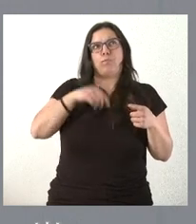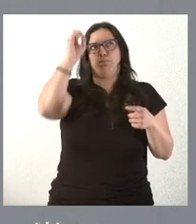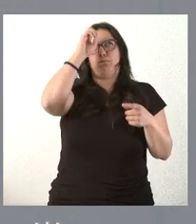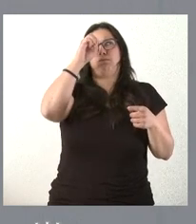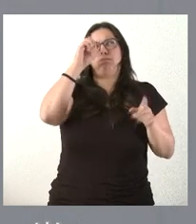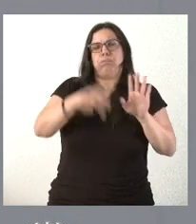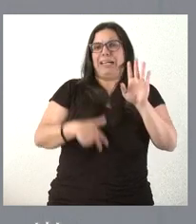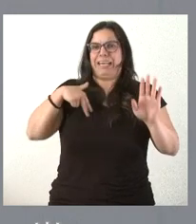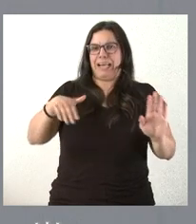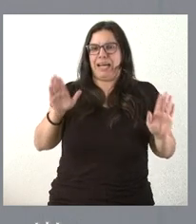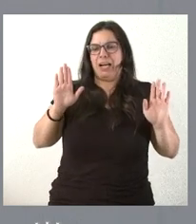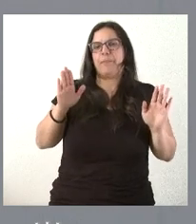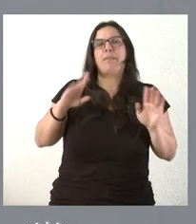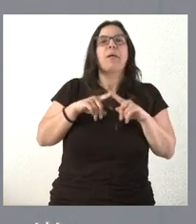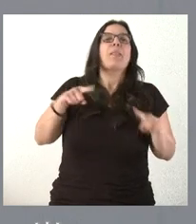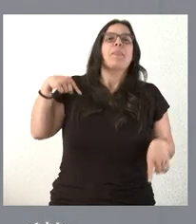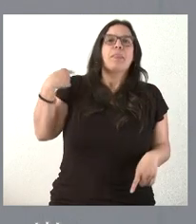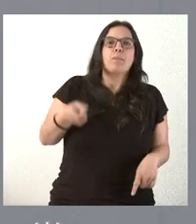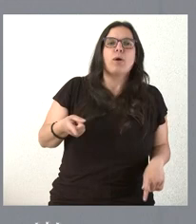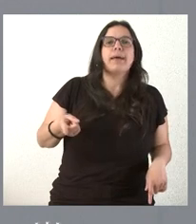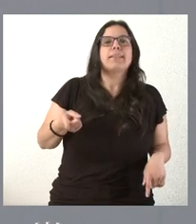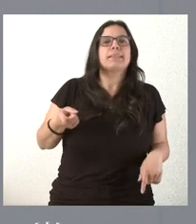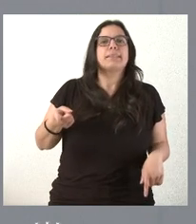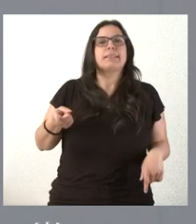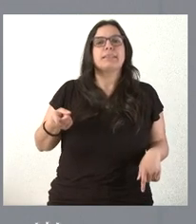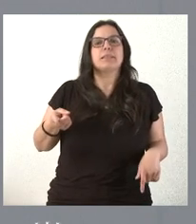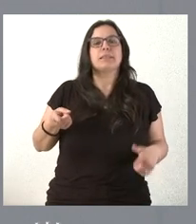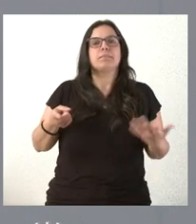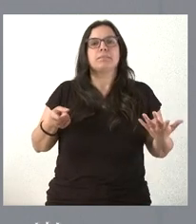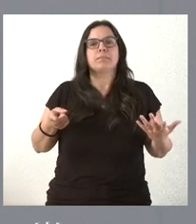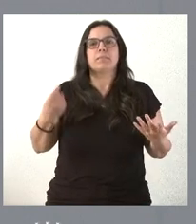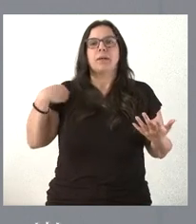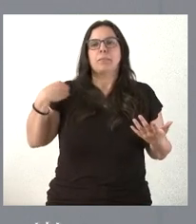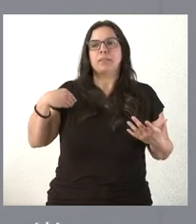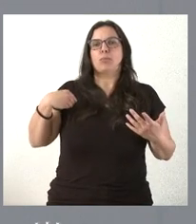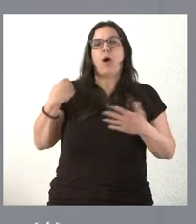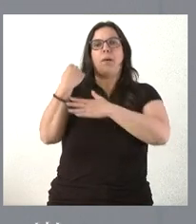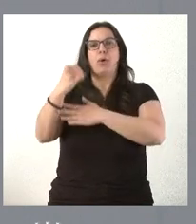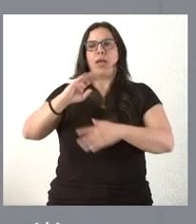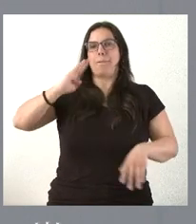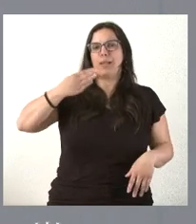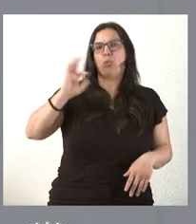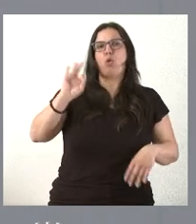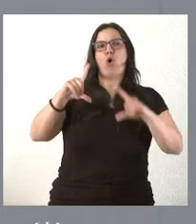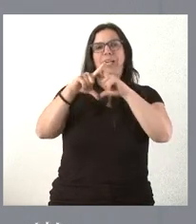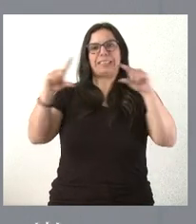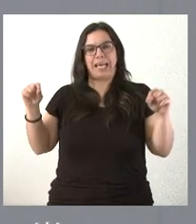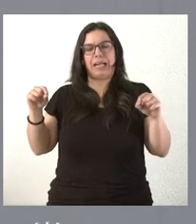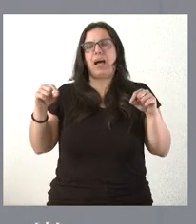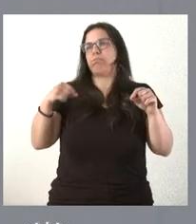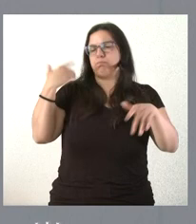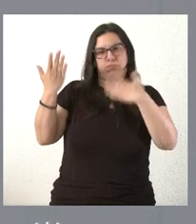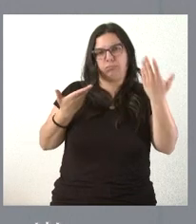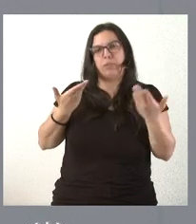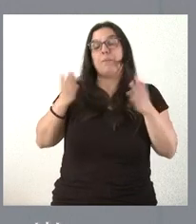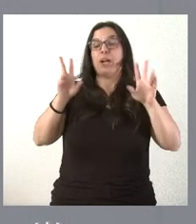de que, lógicamente, finalmente ha sido impulsado por las tesis de Bildu o de Esquerra Republicana de Cataluña, nos parece